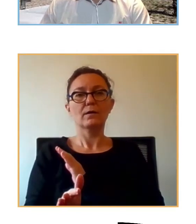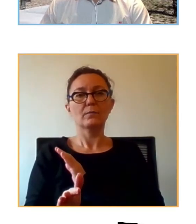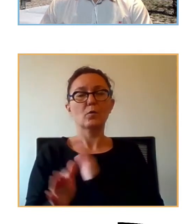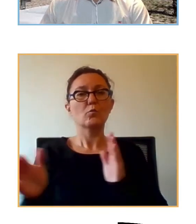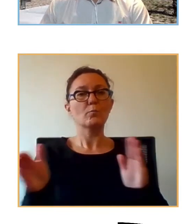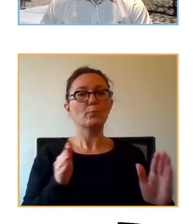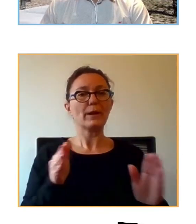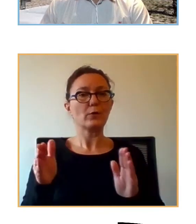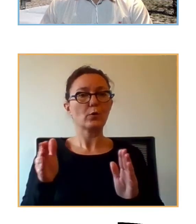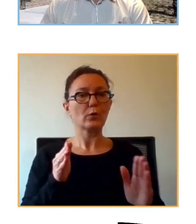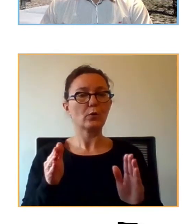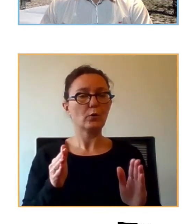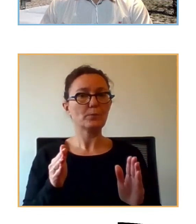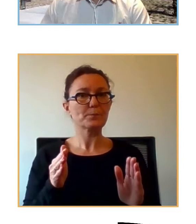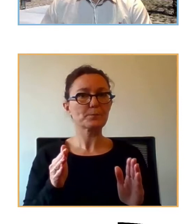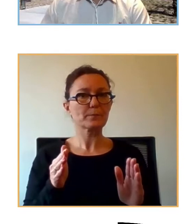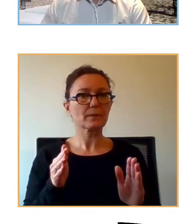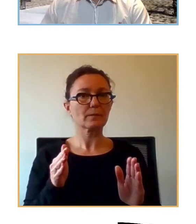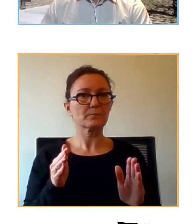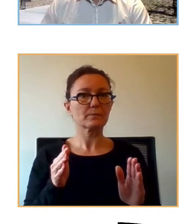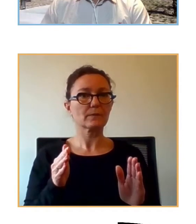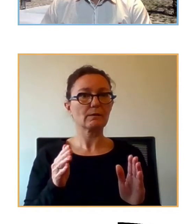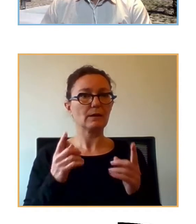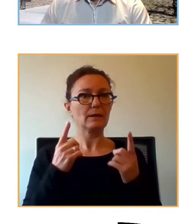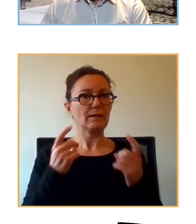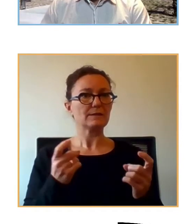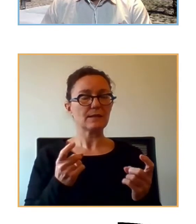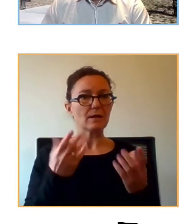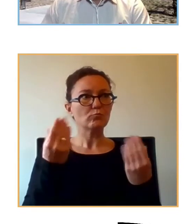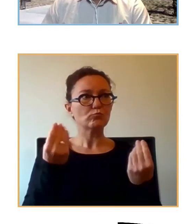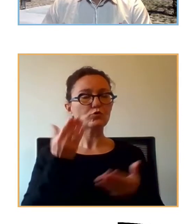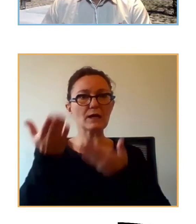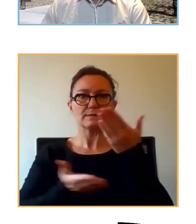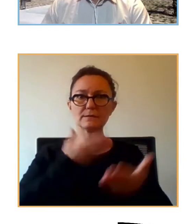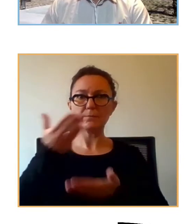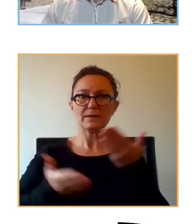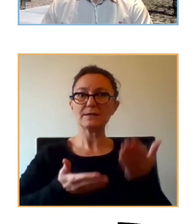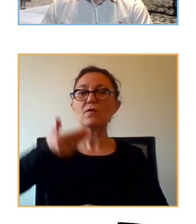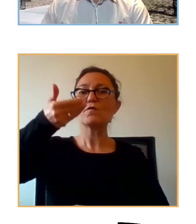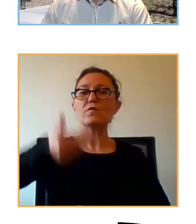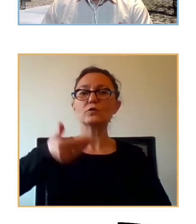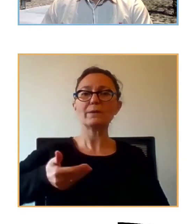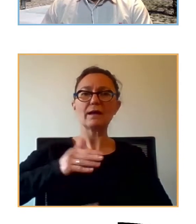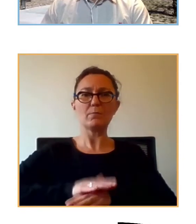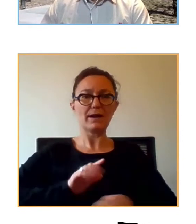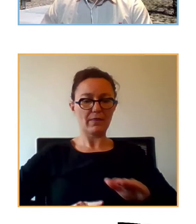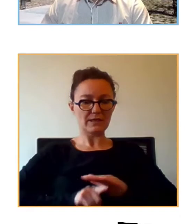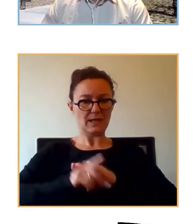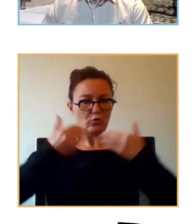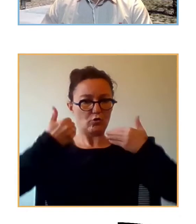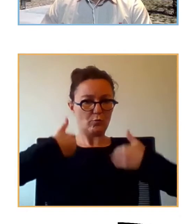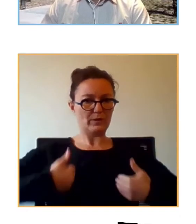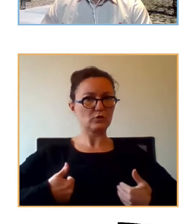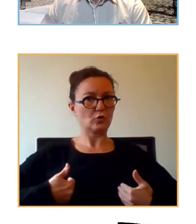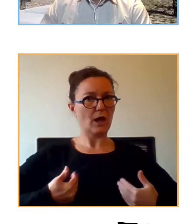pues eso muchas demandas es un periodo clave para el desarrollo personal y vital y además en un marco histórico